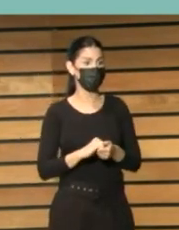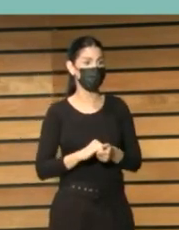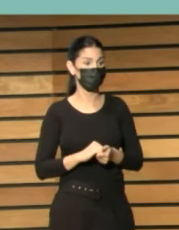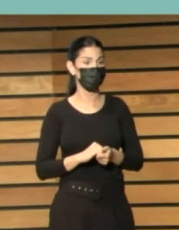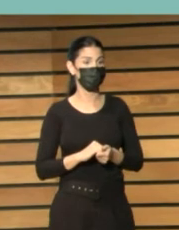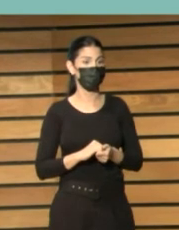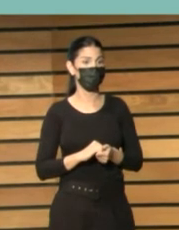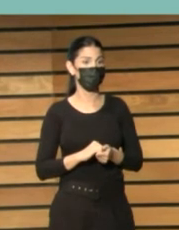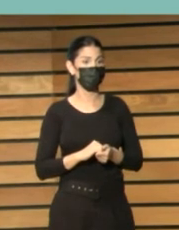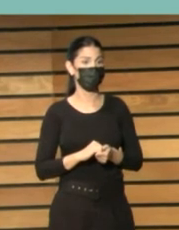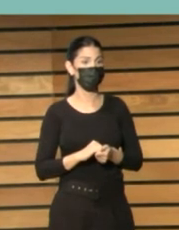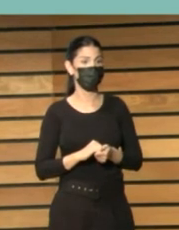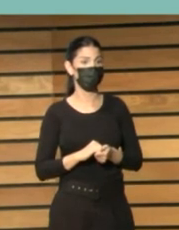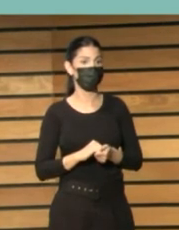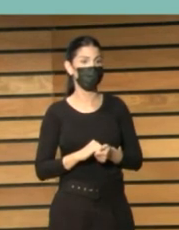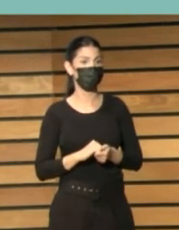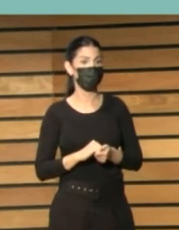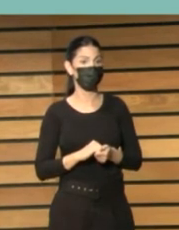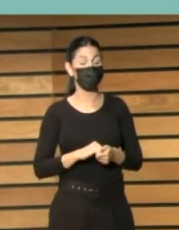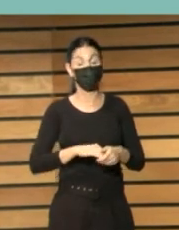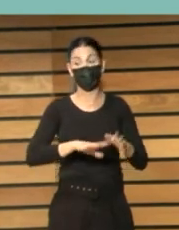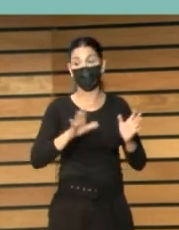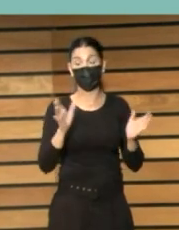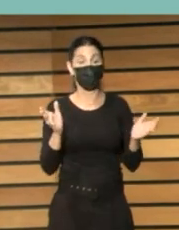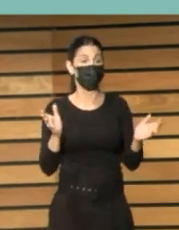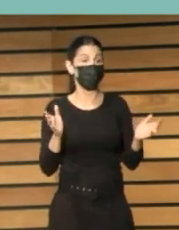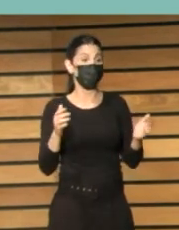públicas ¿no? en cualquier caso